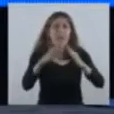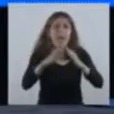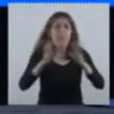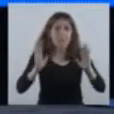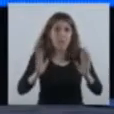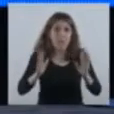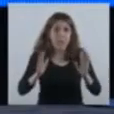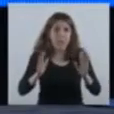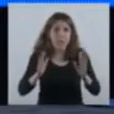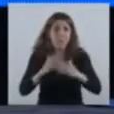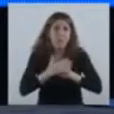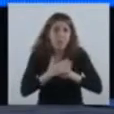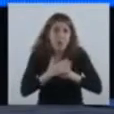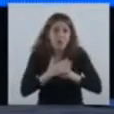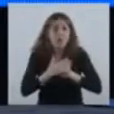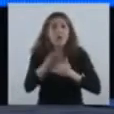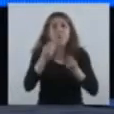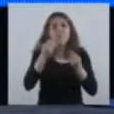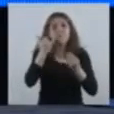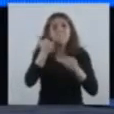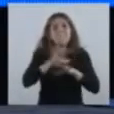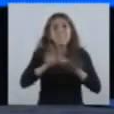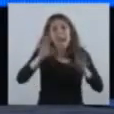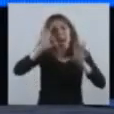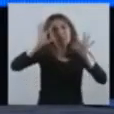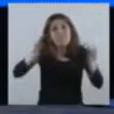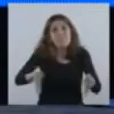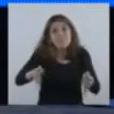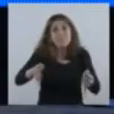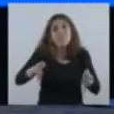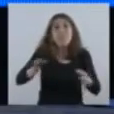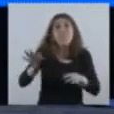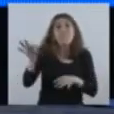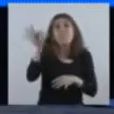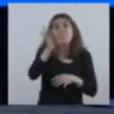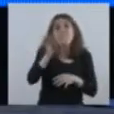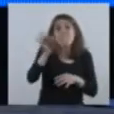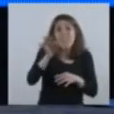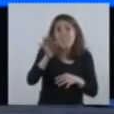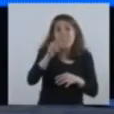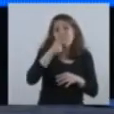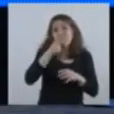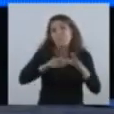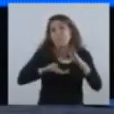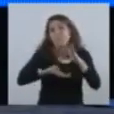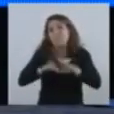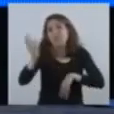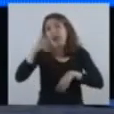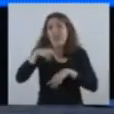Porque está visto que el virus suele ser muy